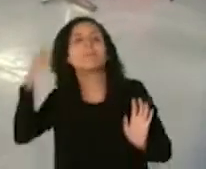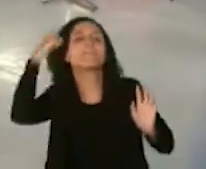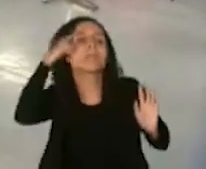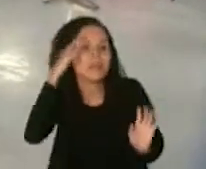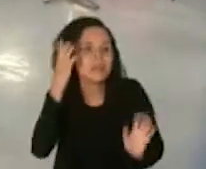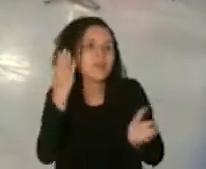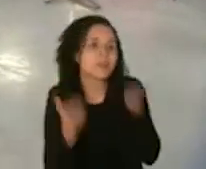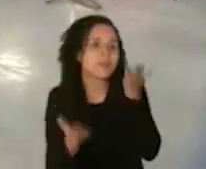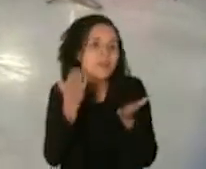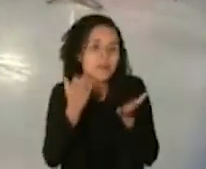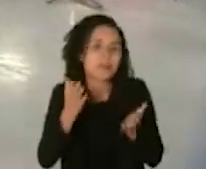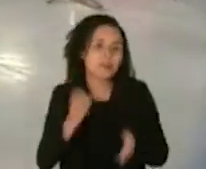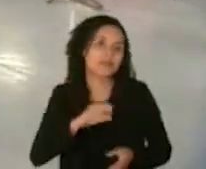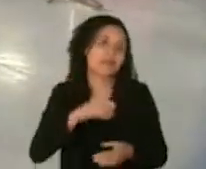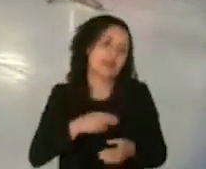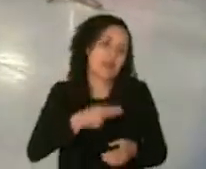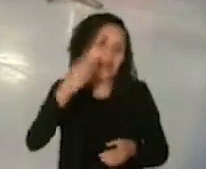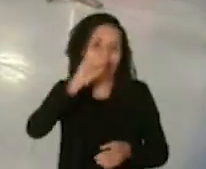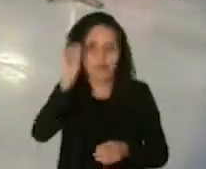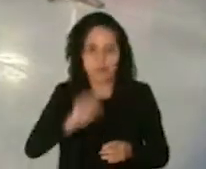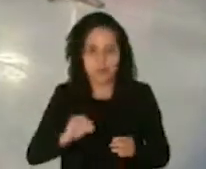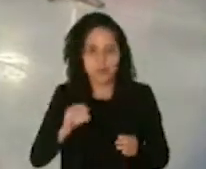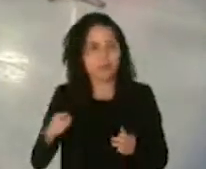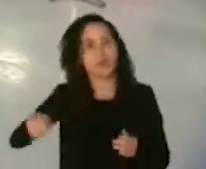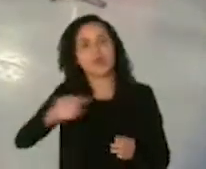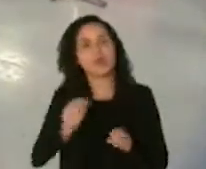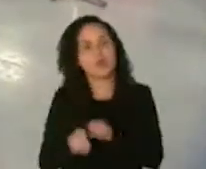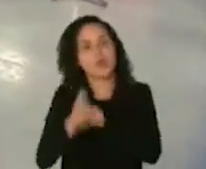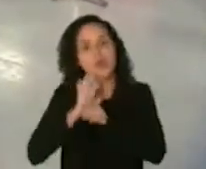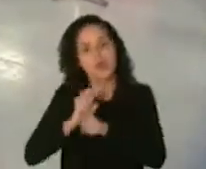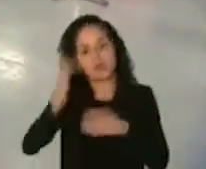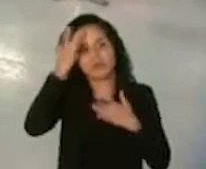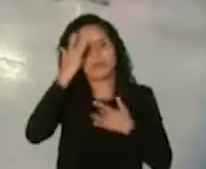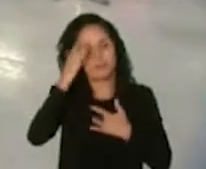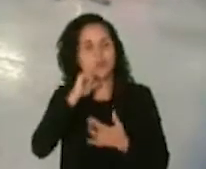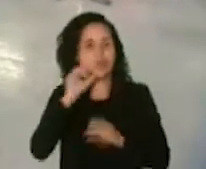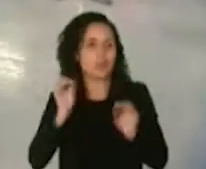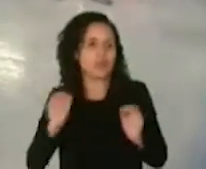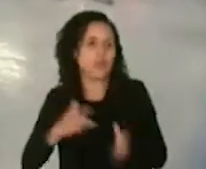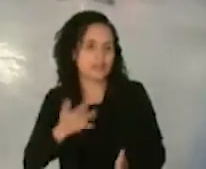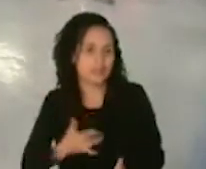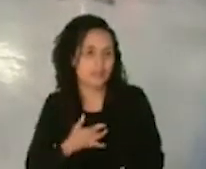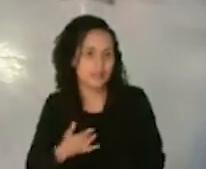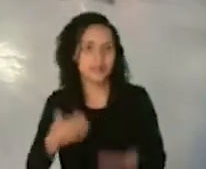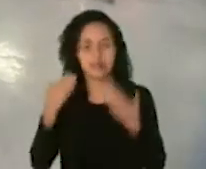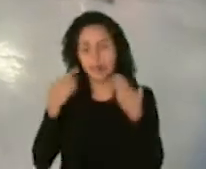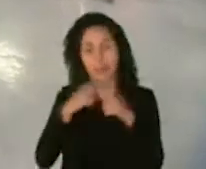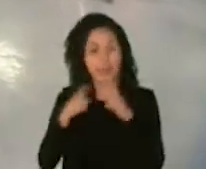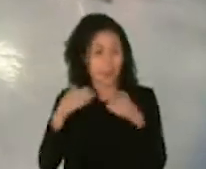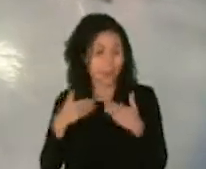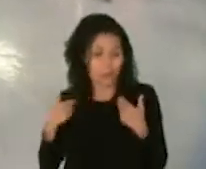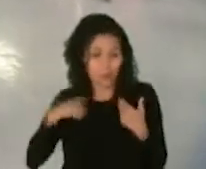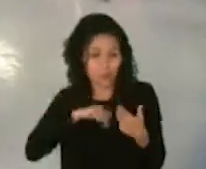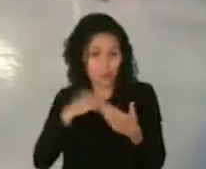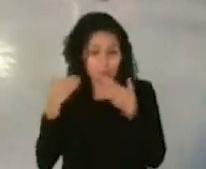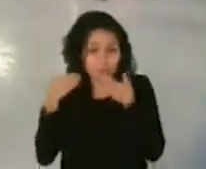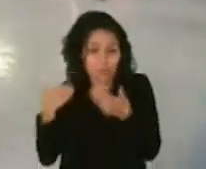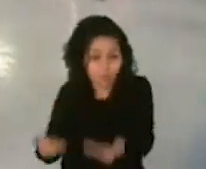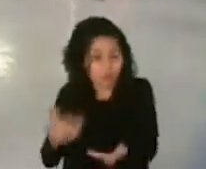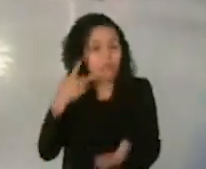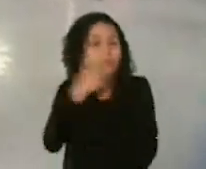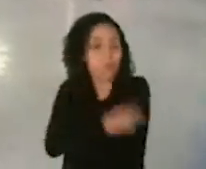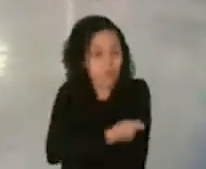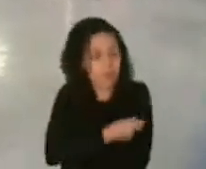la acción de dar el gran paso de vacunarnos para que logremos y esa es mi pregunta lo hemos preguntado en varias ocasiones y yo creo que es bien